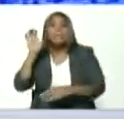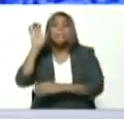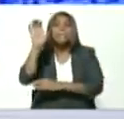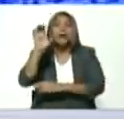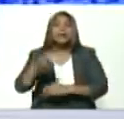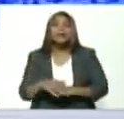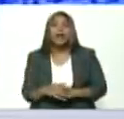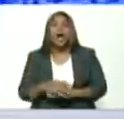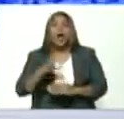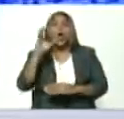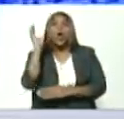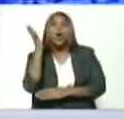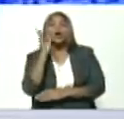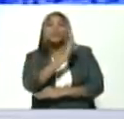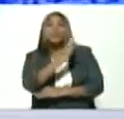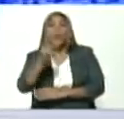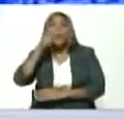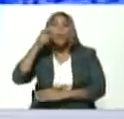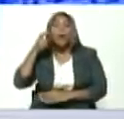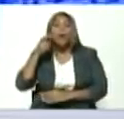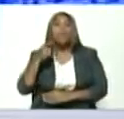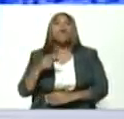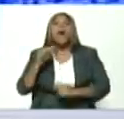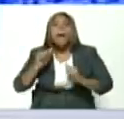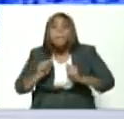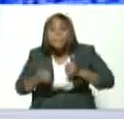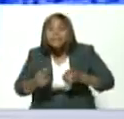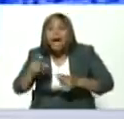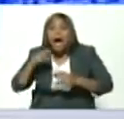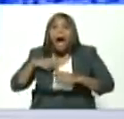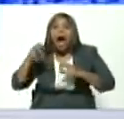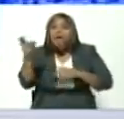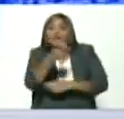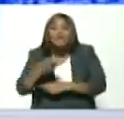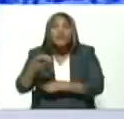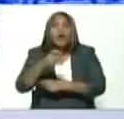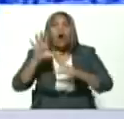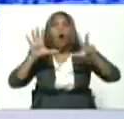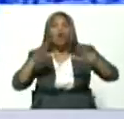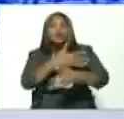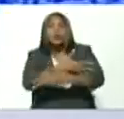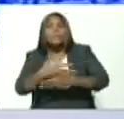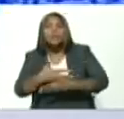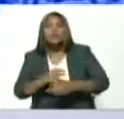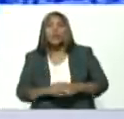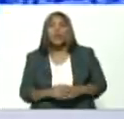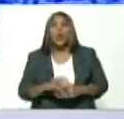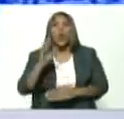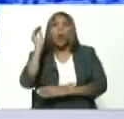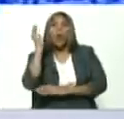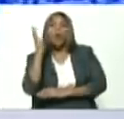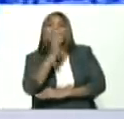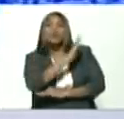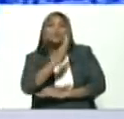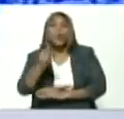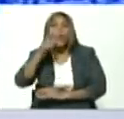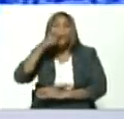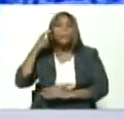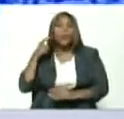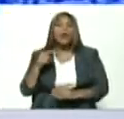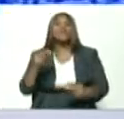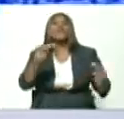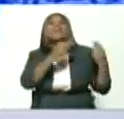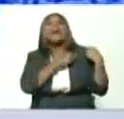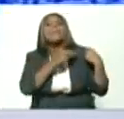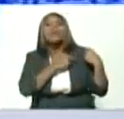bicentenario de los pueblos vamos a la búsqueda de esos 8 millones al congreso bicentenario de los pueblos les toca